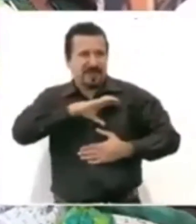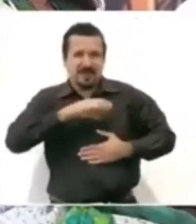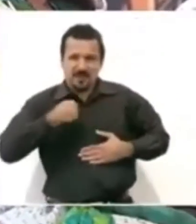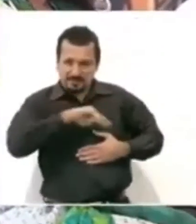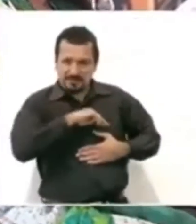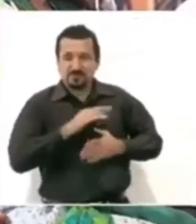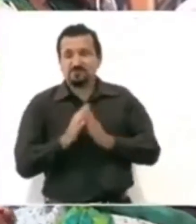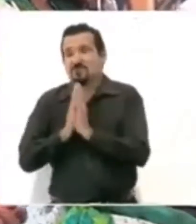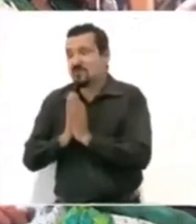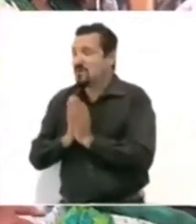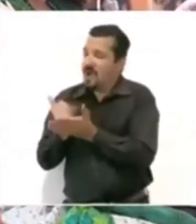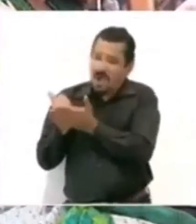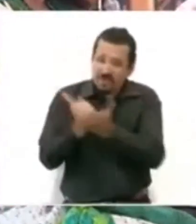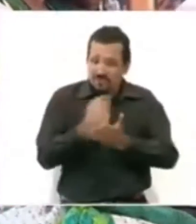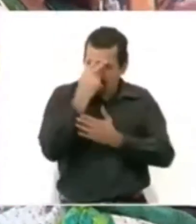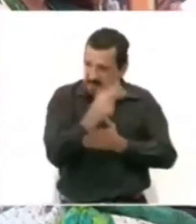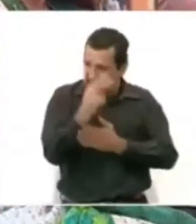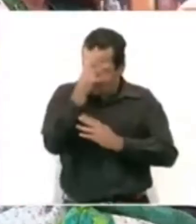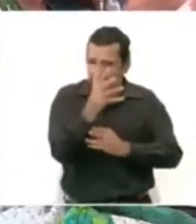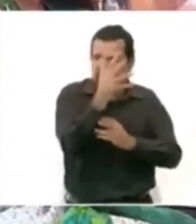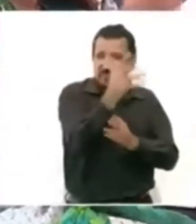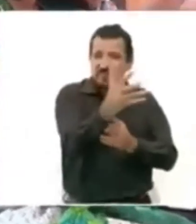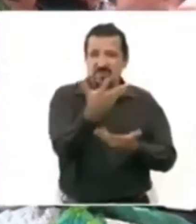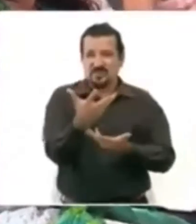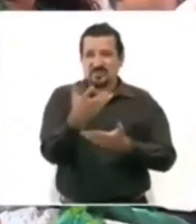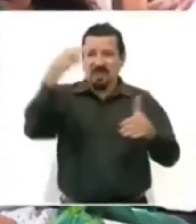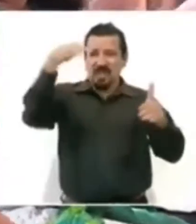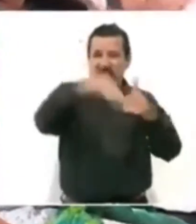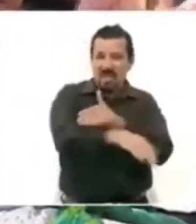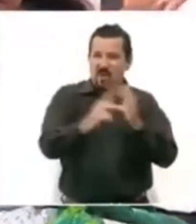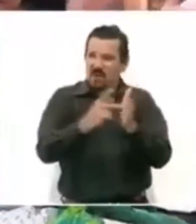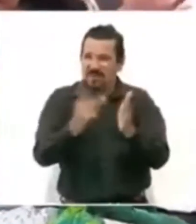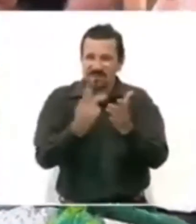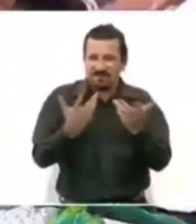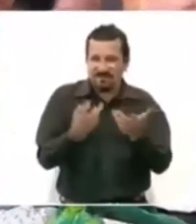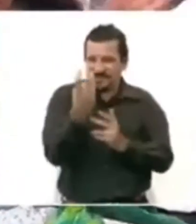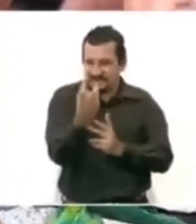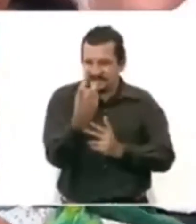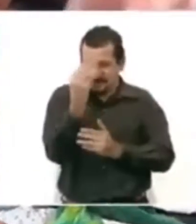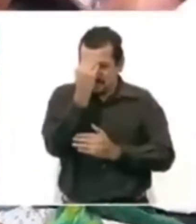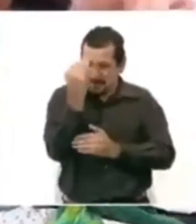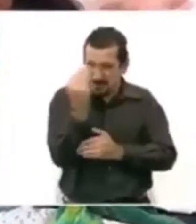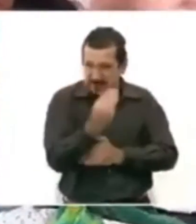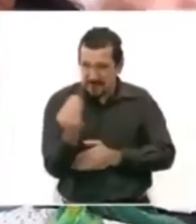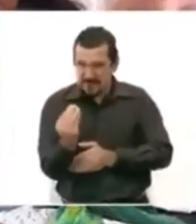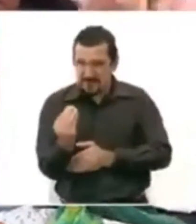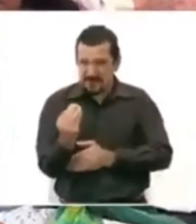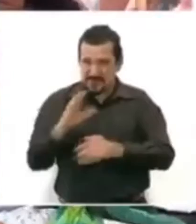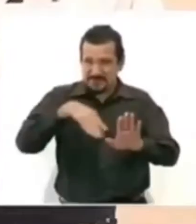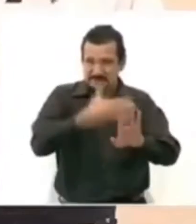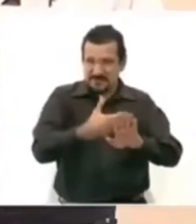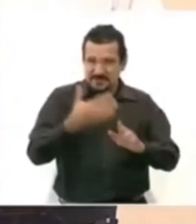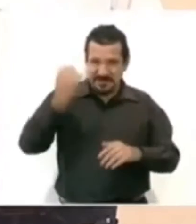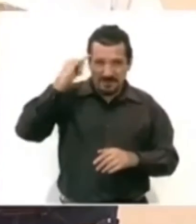Ayuda a México para que el futuro no se vuelvan a repetir los horrores del pasado, para